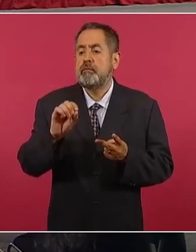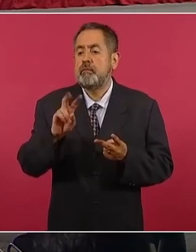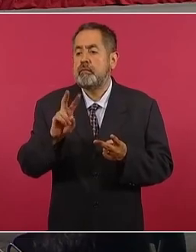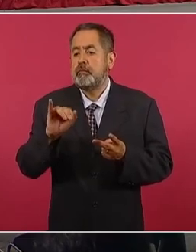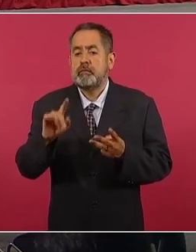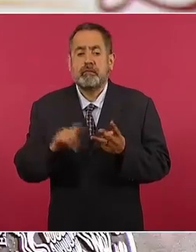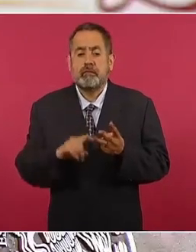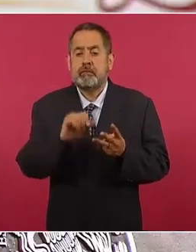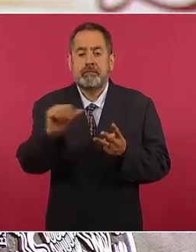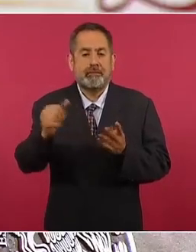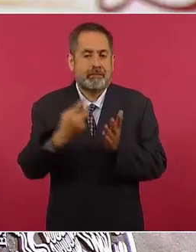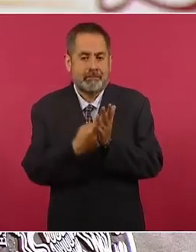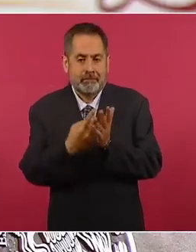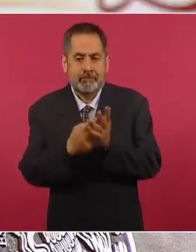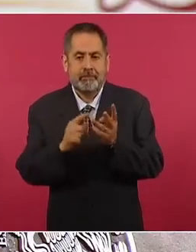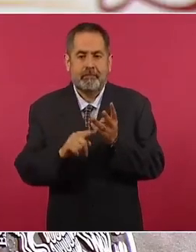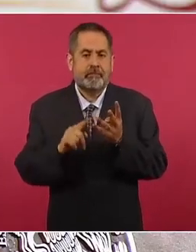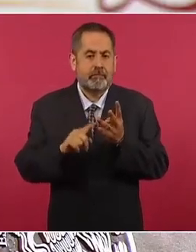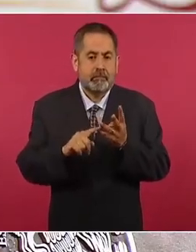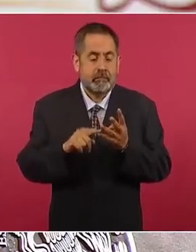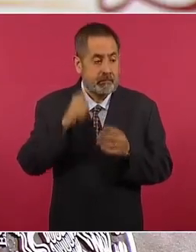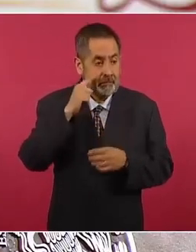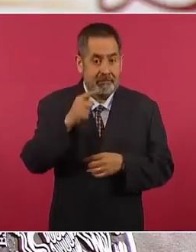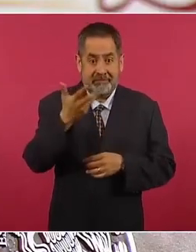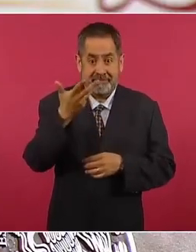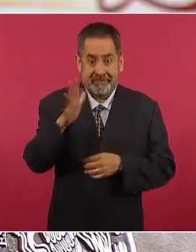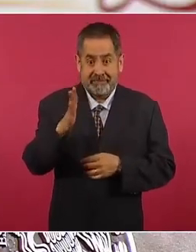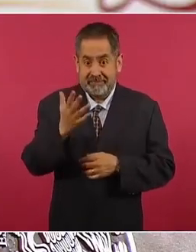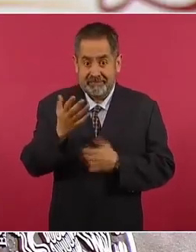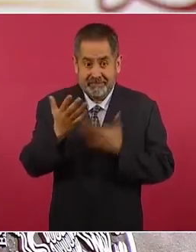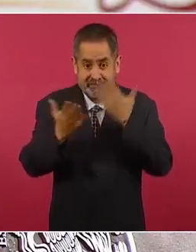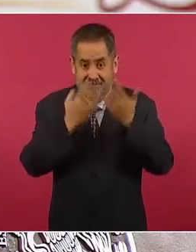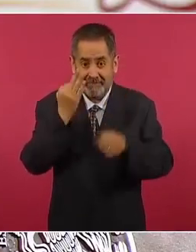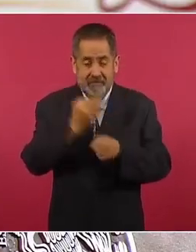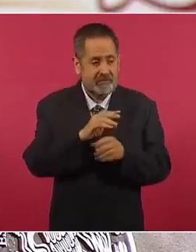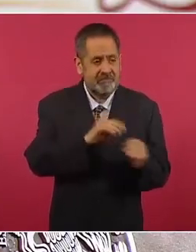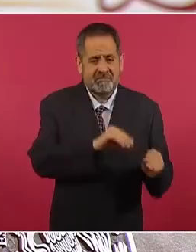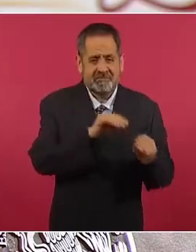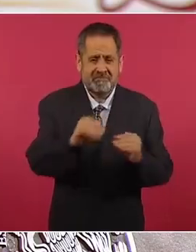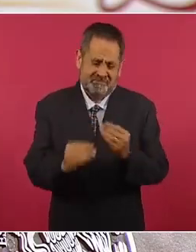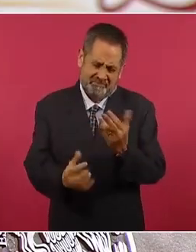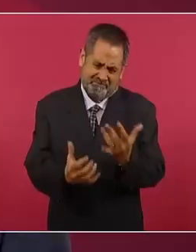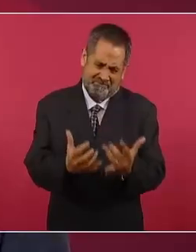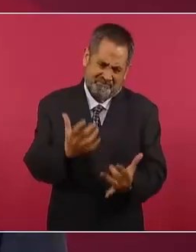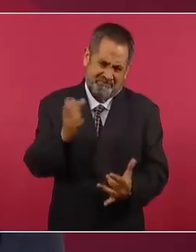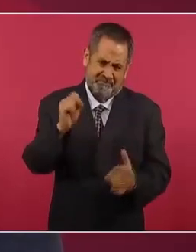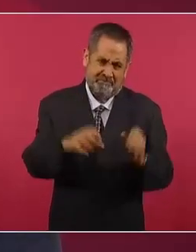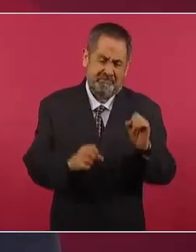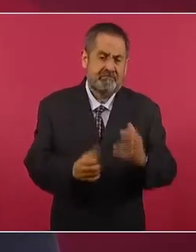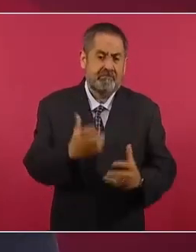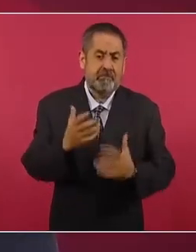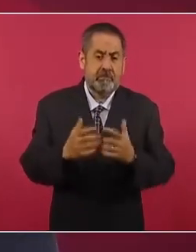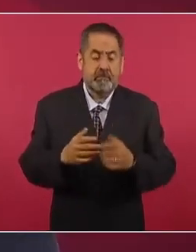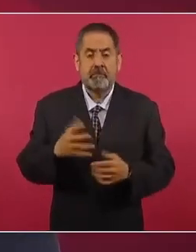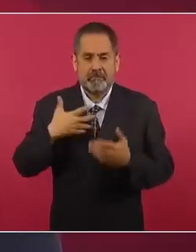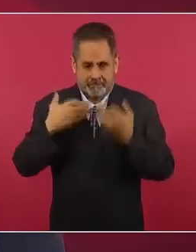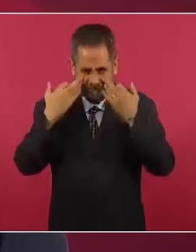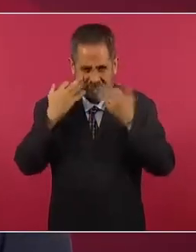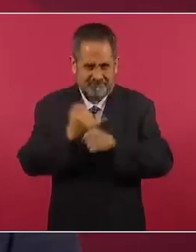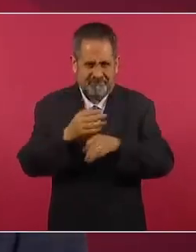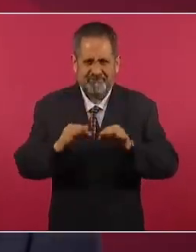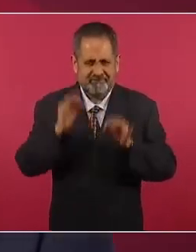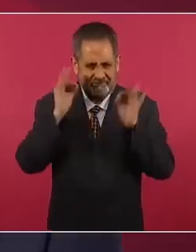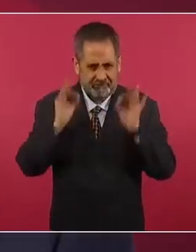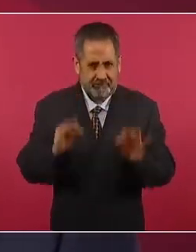hacia Tazco y mandaron cocinar a 10 de los estudiantes. E incluso hay la información corroborada también